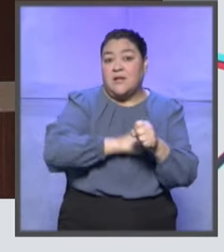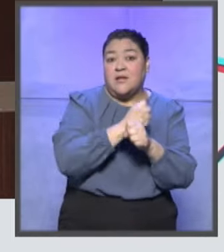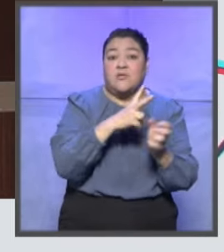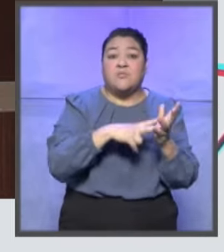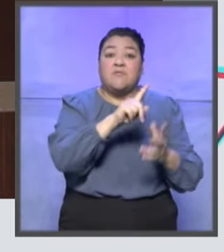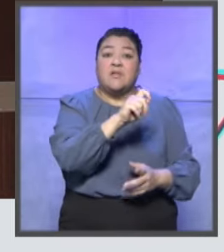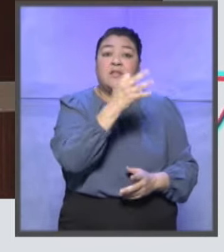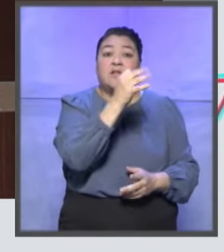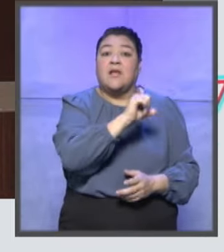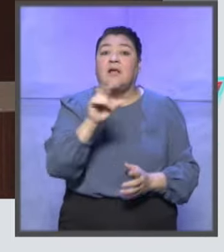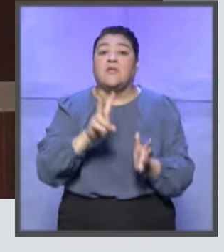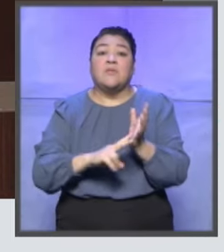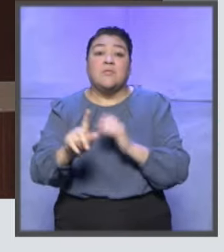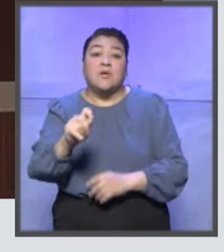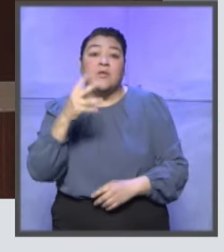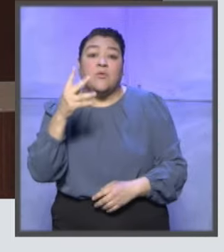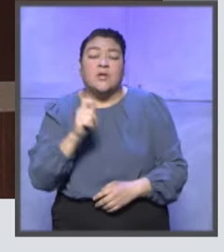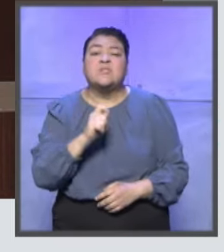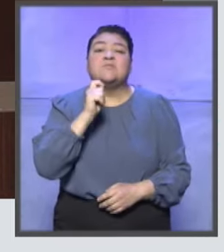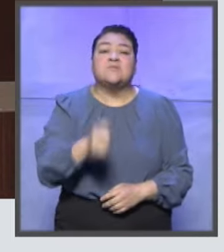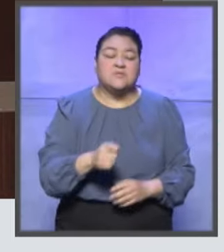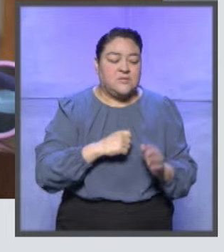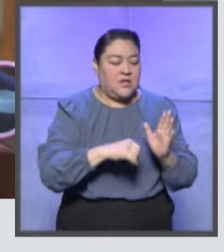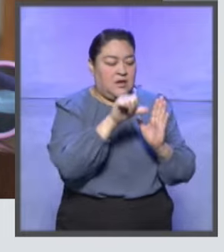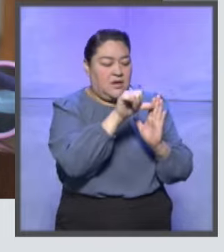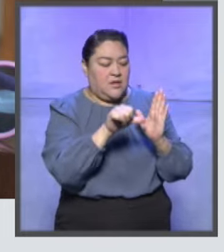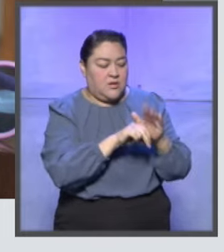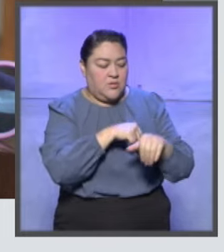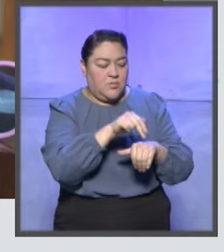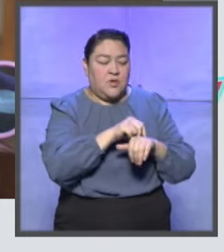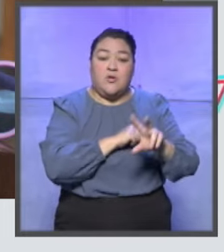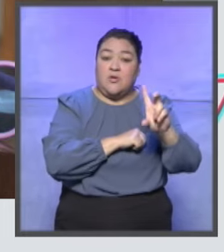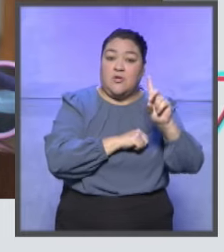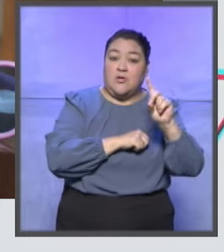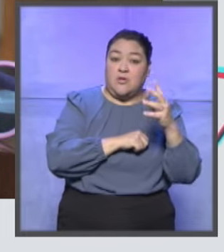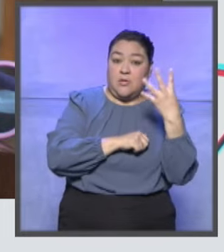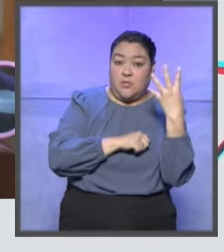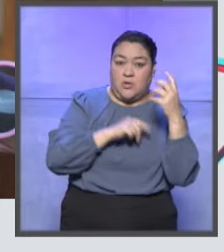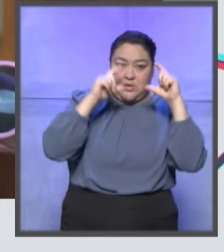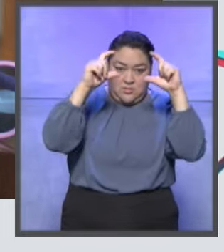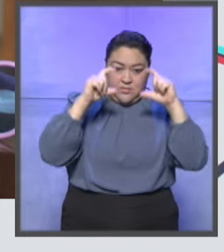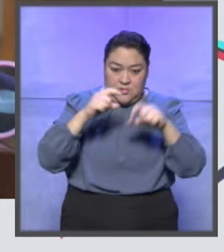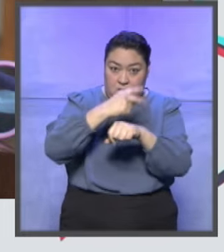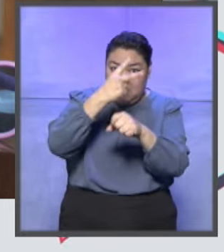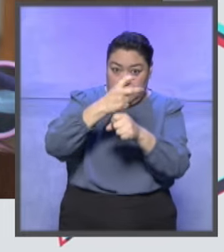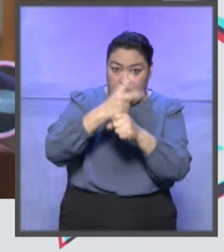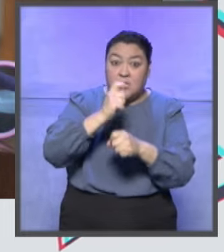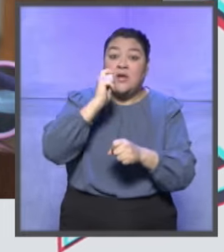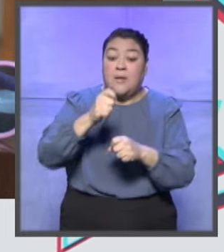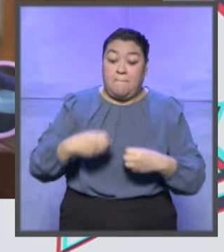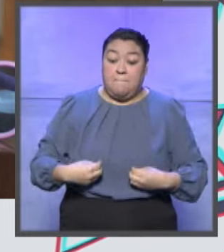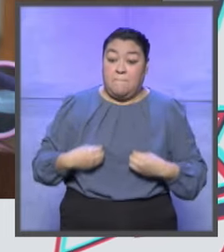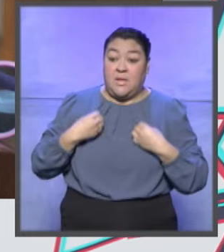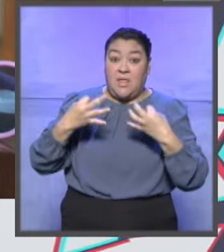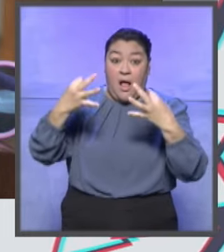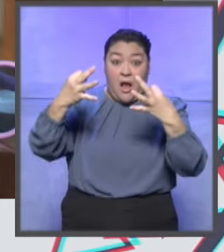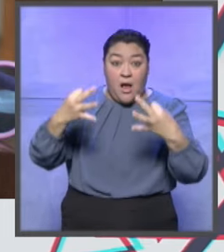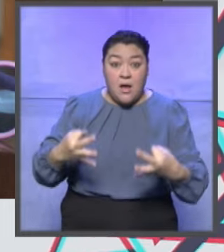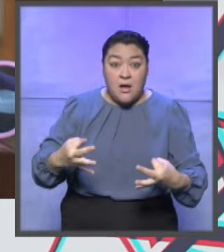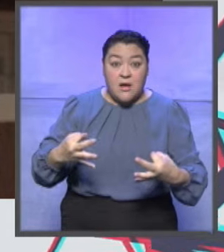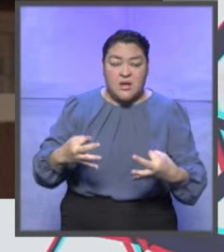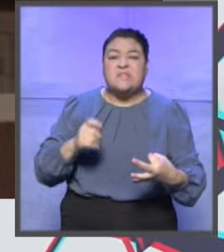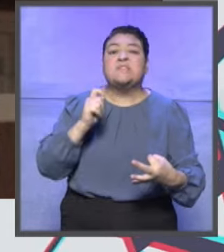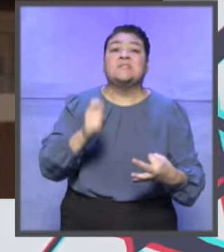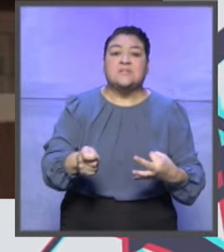-2024, se determinó que conforme al artículo 34, fracción 2 de la Constitución, el modo honesto de vivir